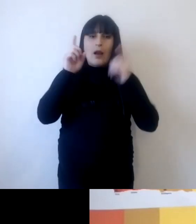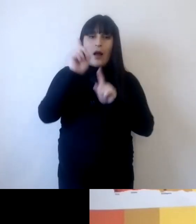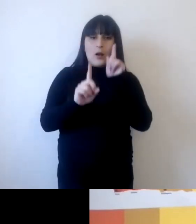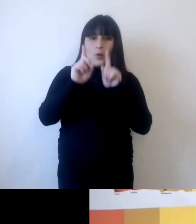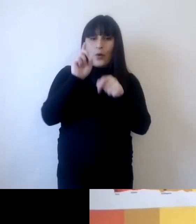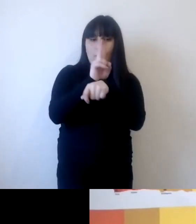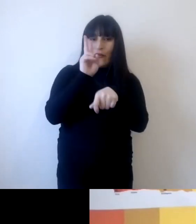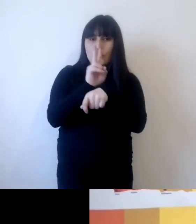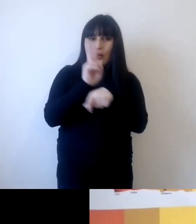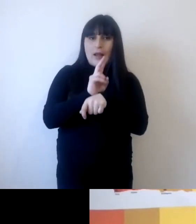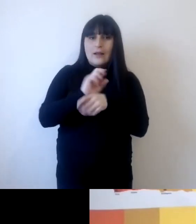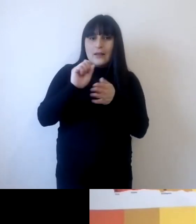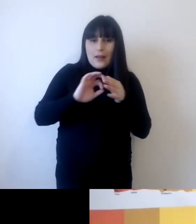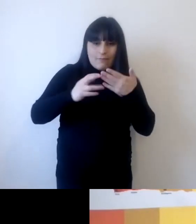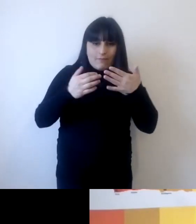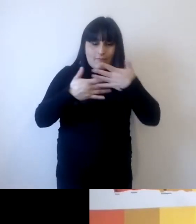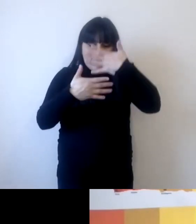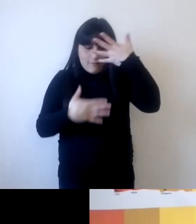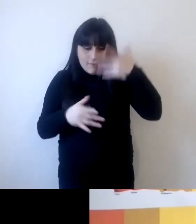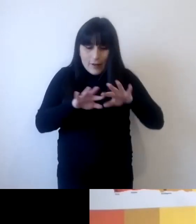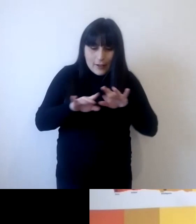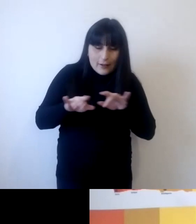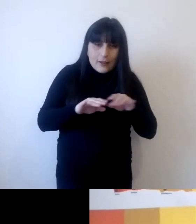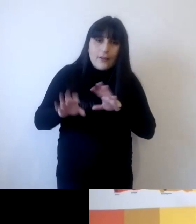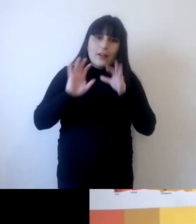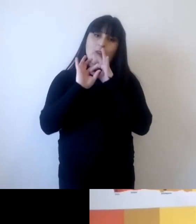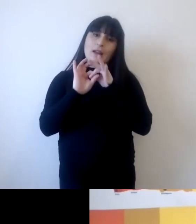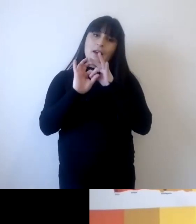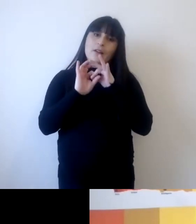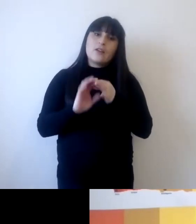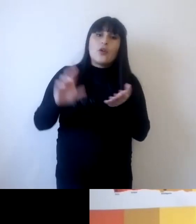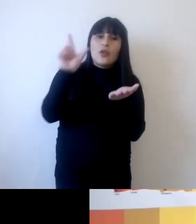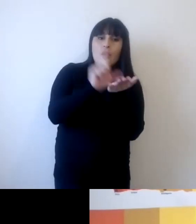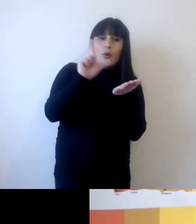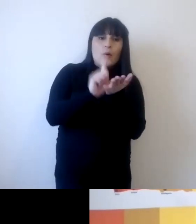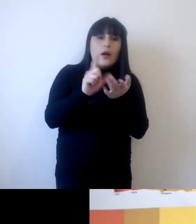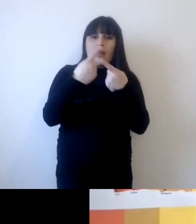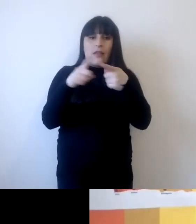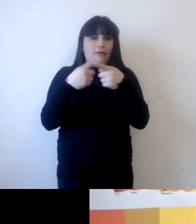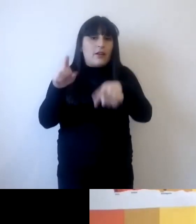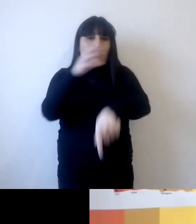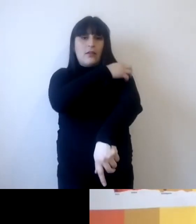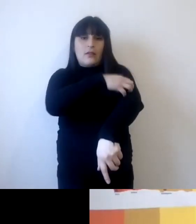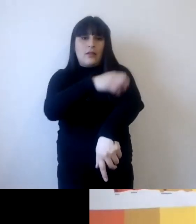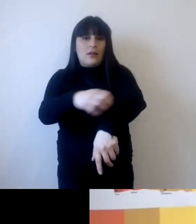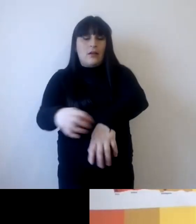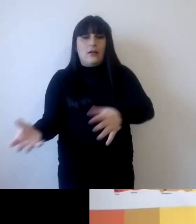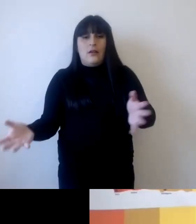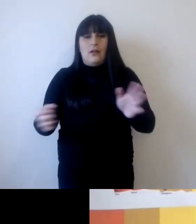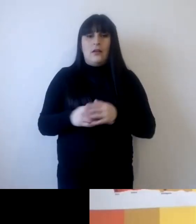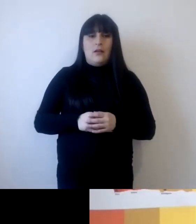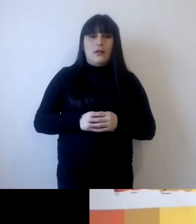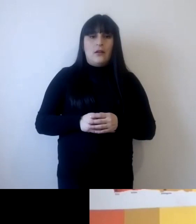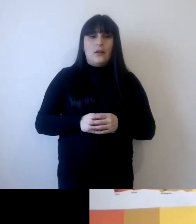te agradecen Pablo la presentación y quieren saludarte de lugares de Chile distintos voy a nombrar algunos Putres por ejemplo que está